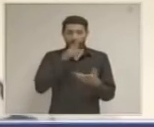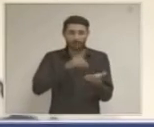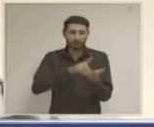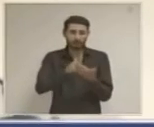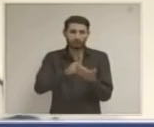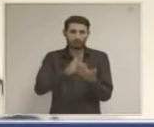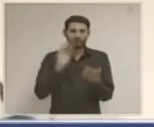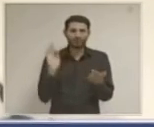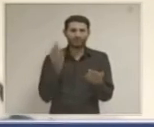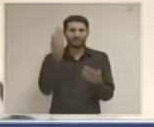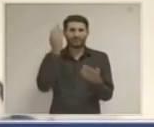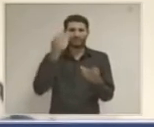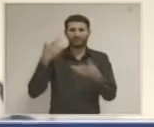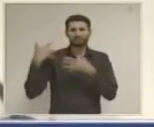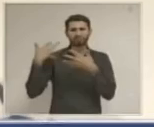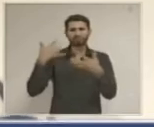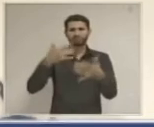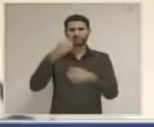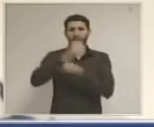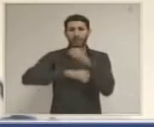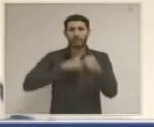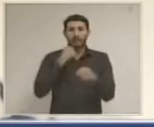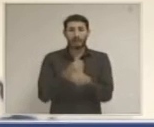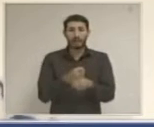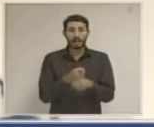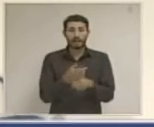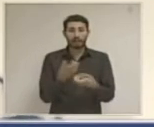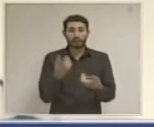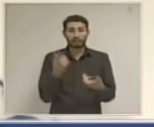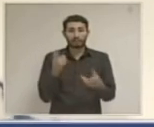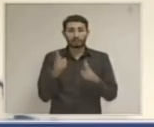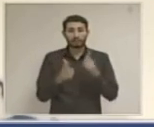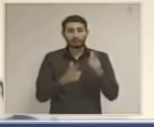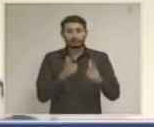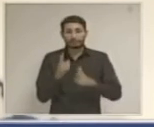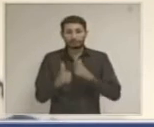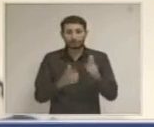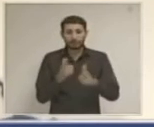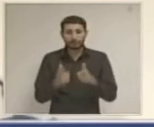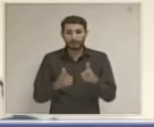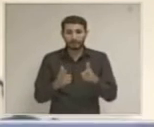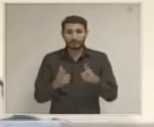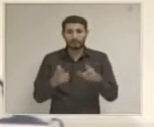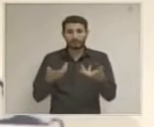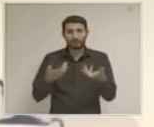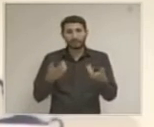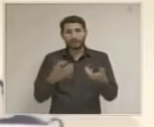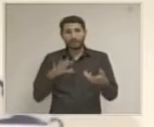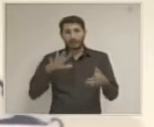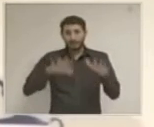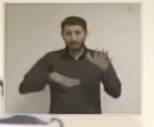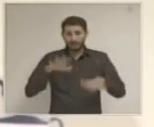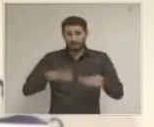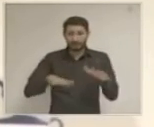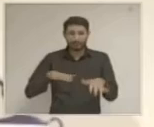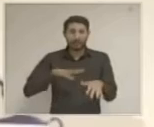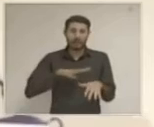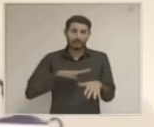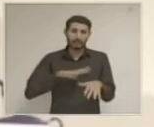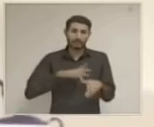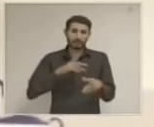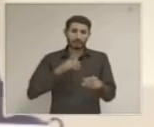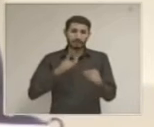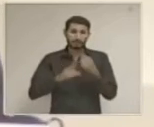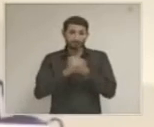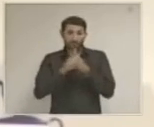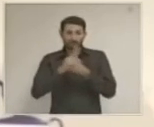a lo largo de este año han ido permeando lentamente, aún no repercuten en resultados positivos.